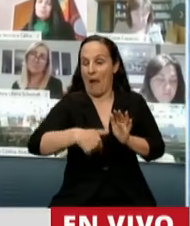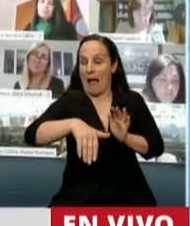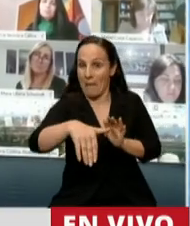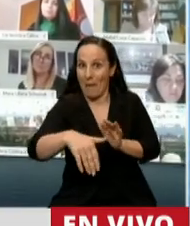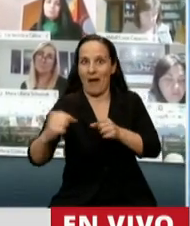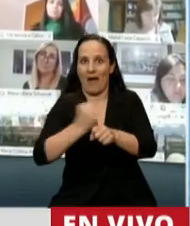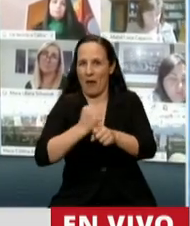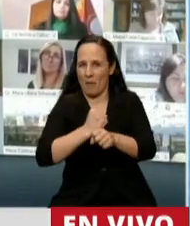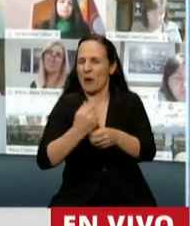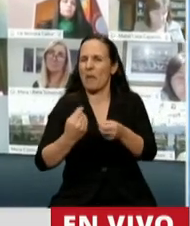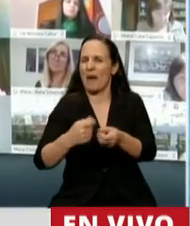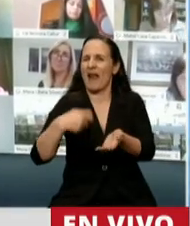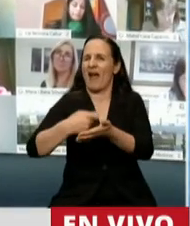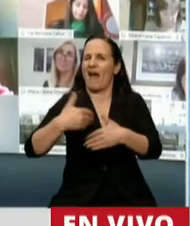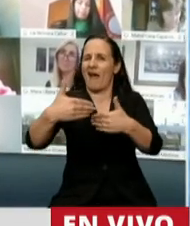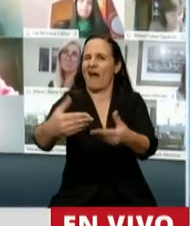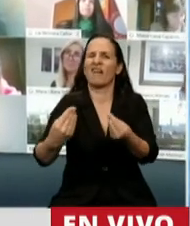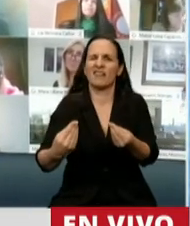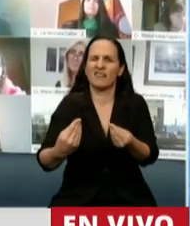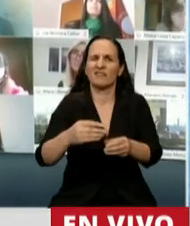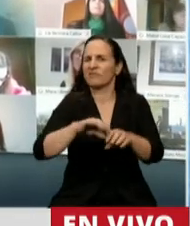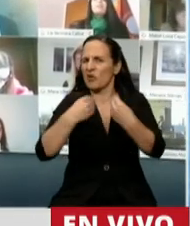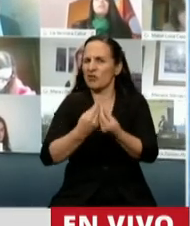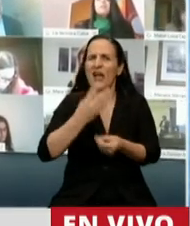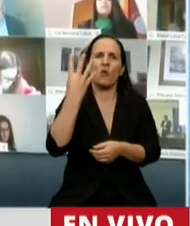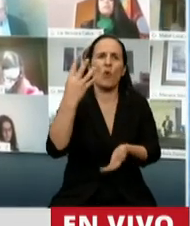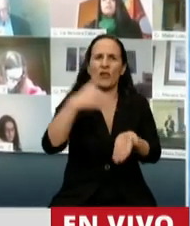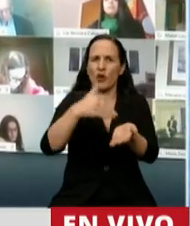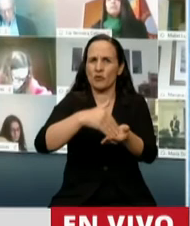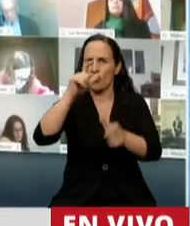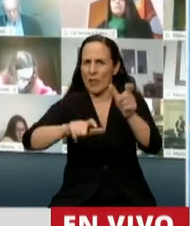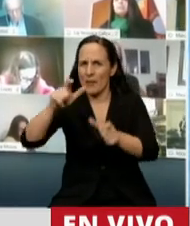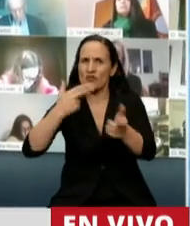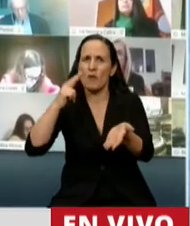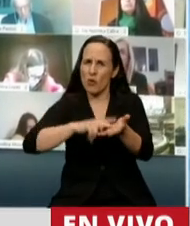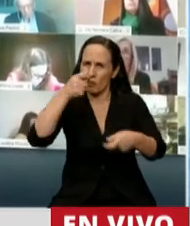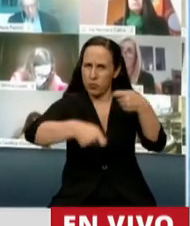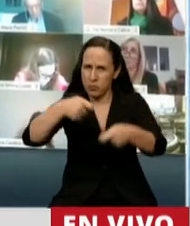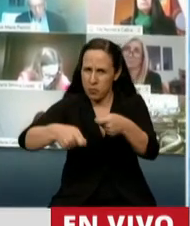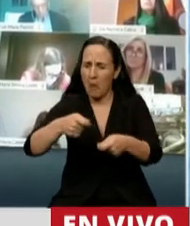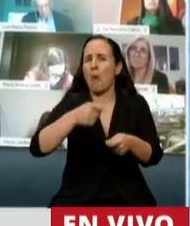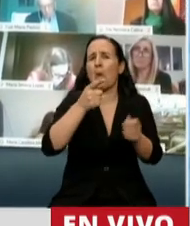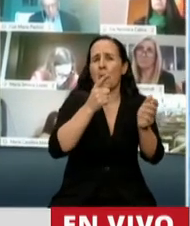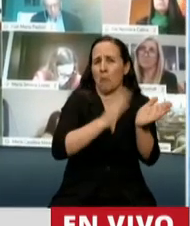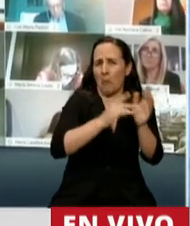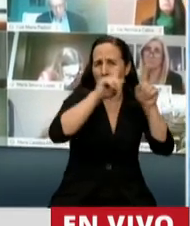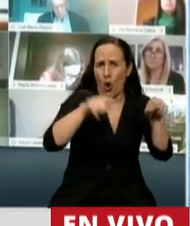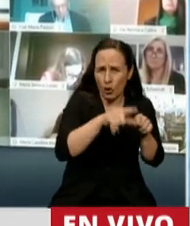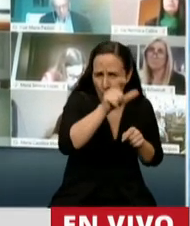finalidad ayudar a más de 4 millones de contribuyentes, desde monotributistas, grandes empresas, pequeñas